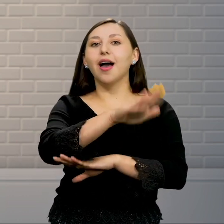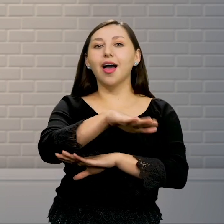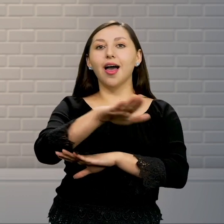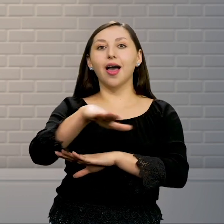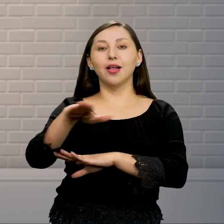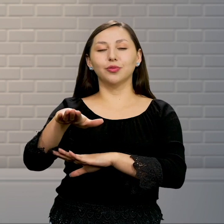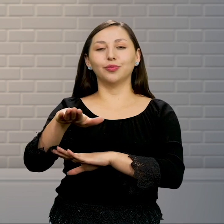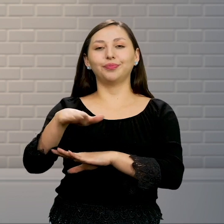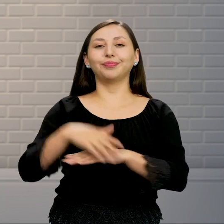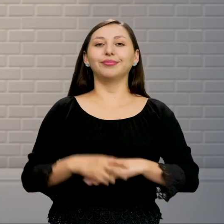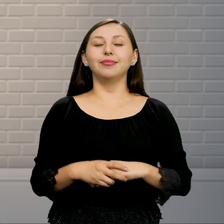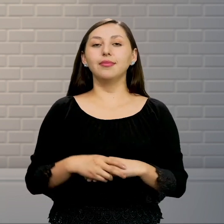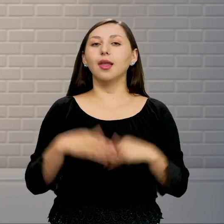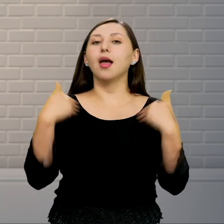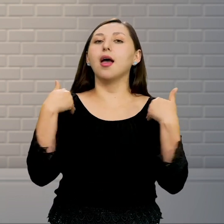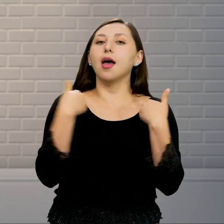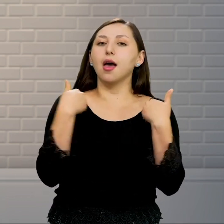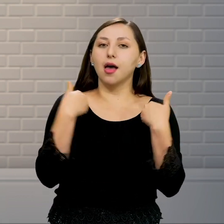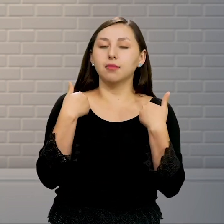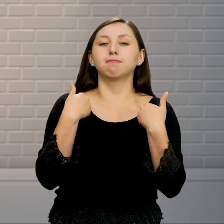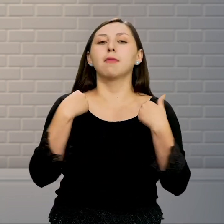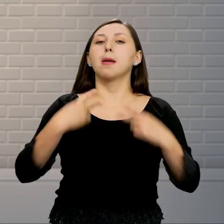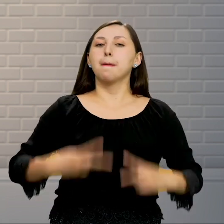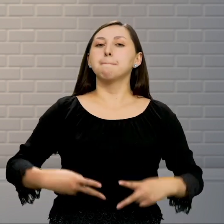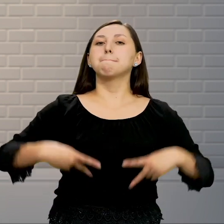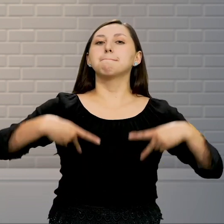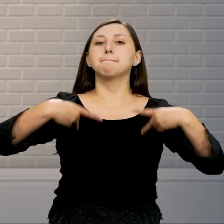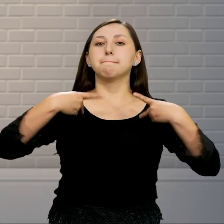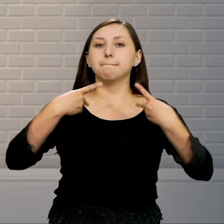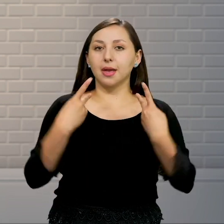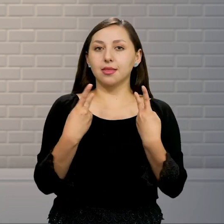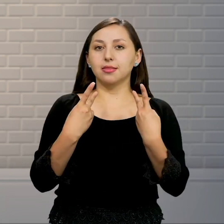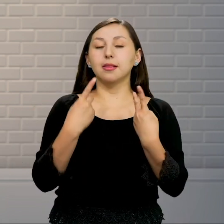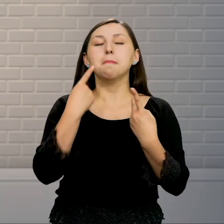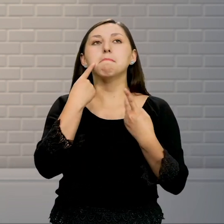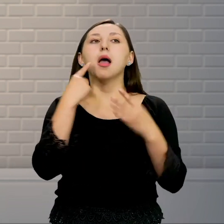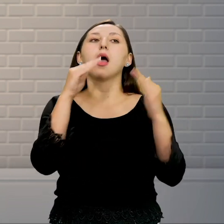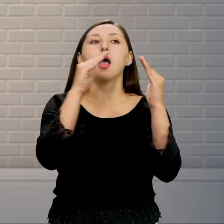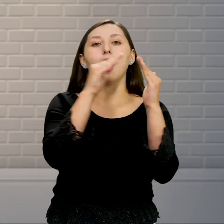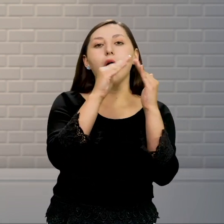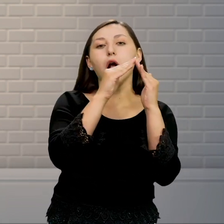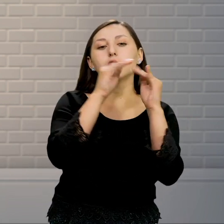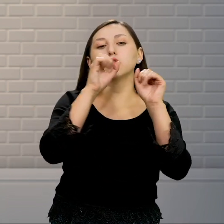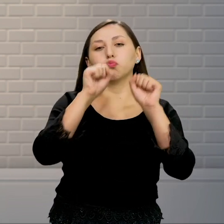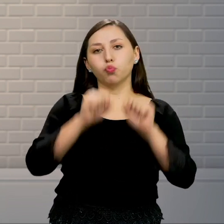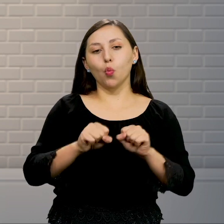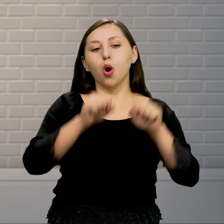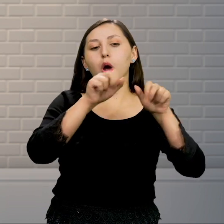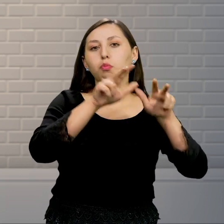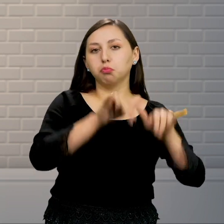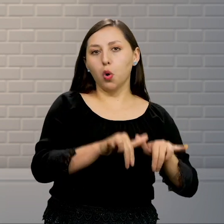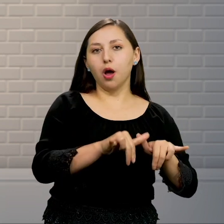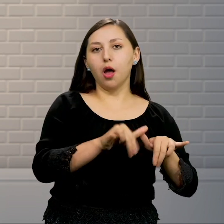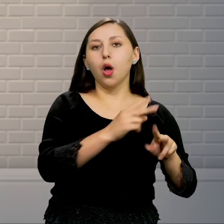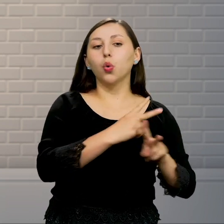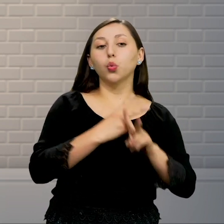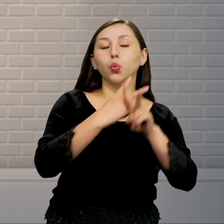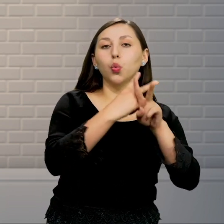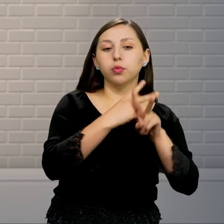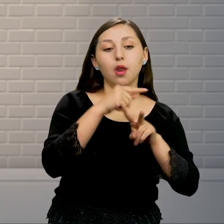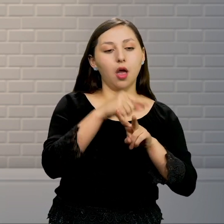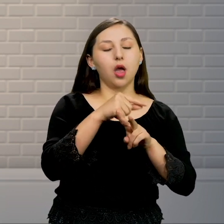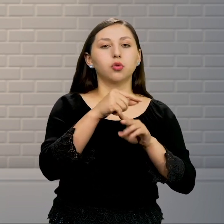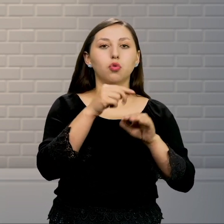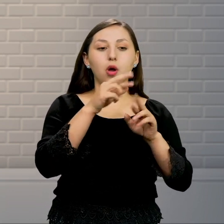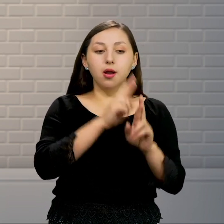Mire, las mascotas son seres vivos Son los animales que llamamos domésticos O sea, que dependen de nosotros las personas